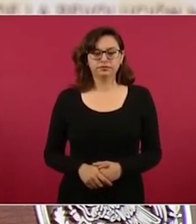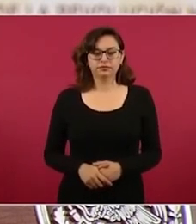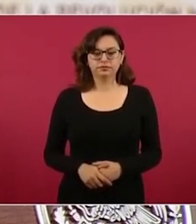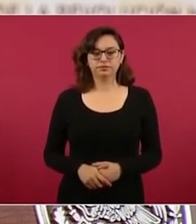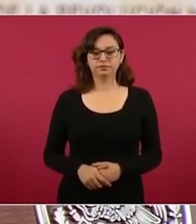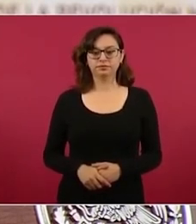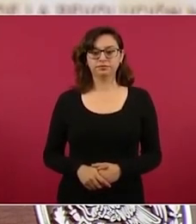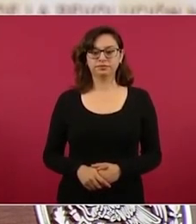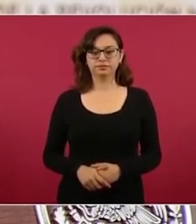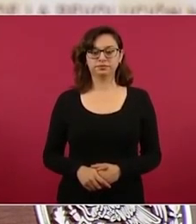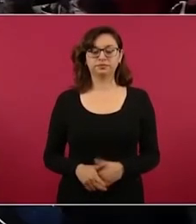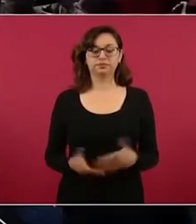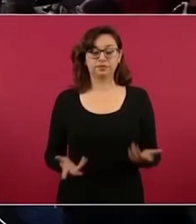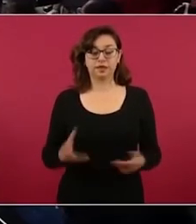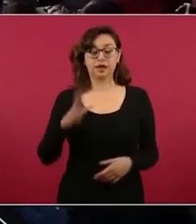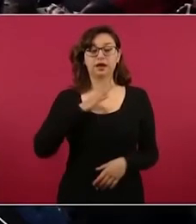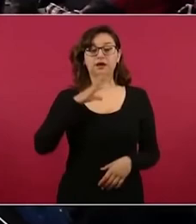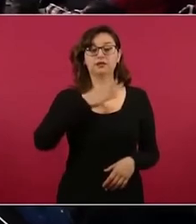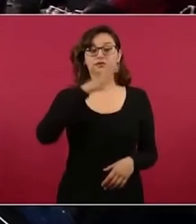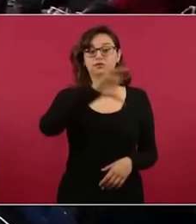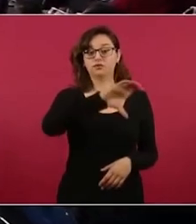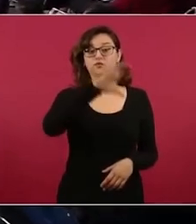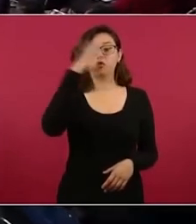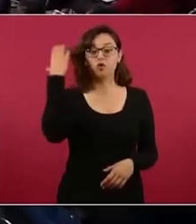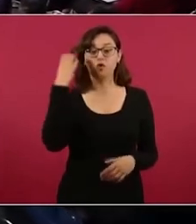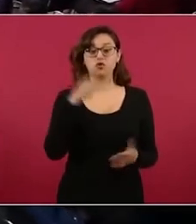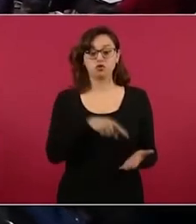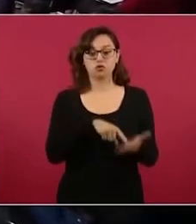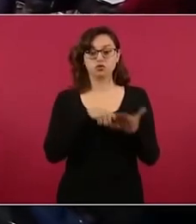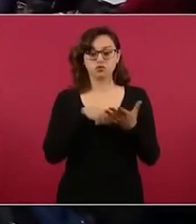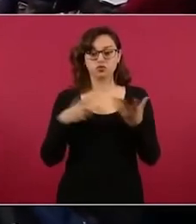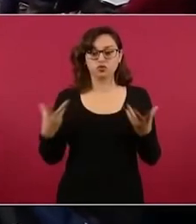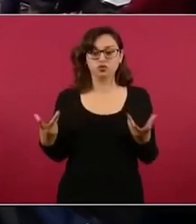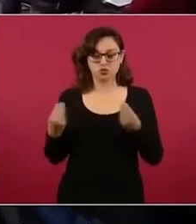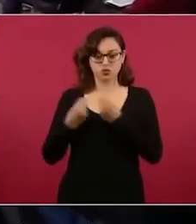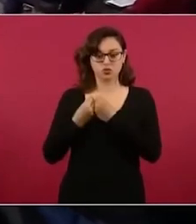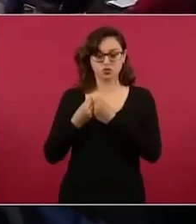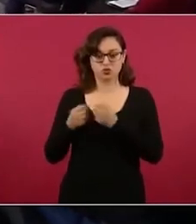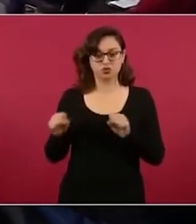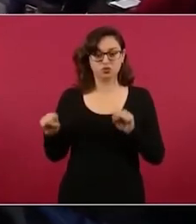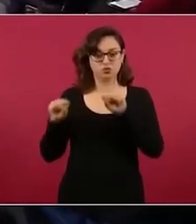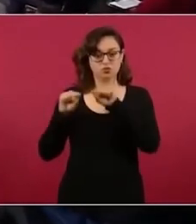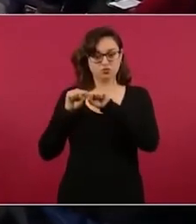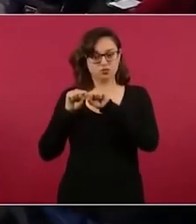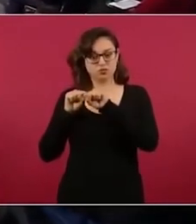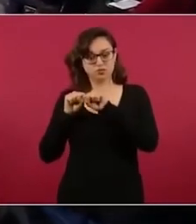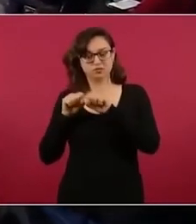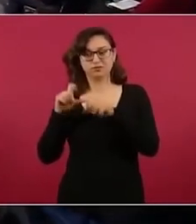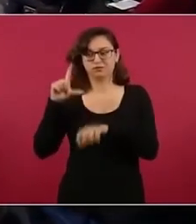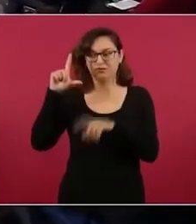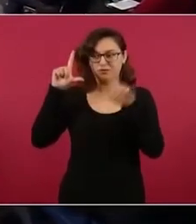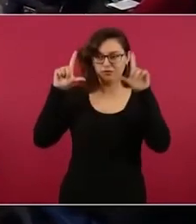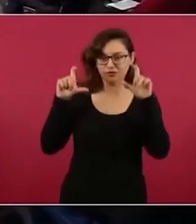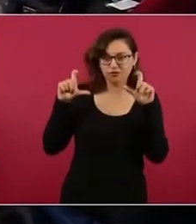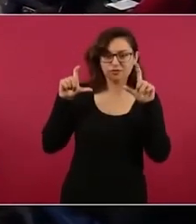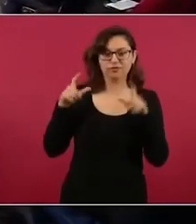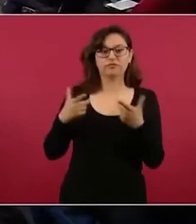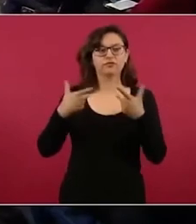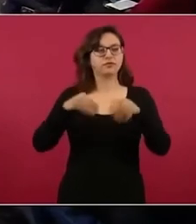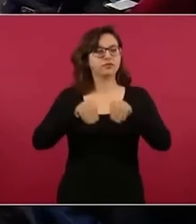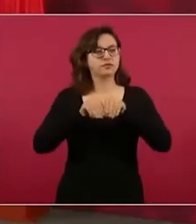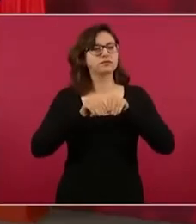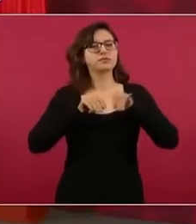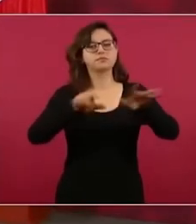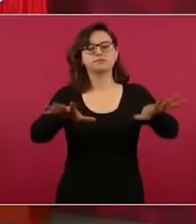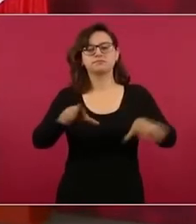la foto que nos tomamos no publicamos las fotos pero con